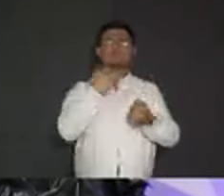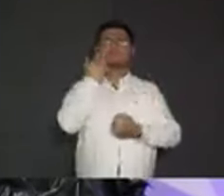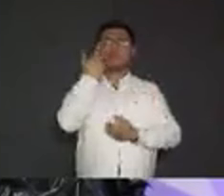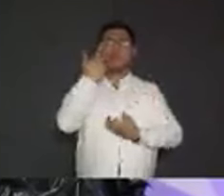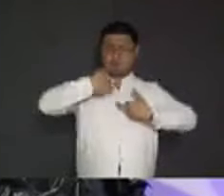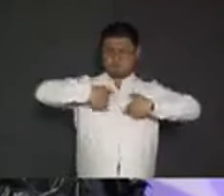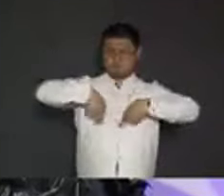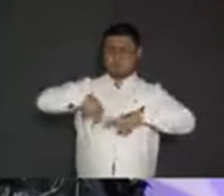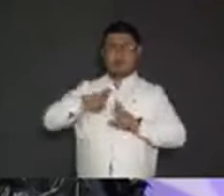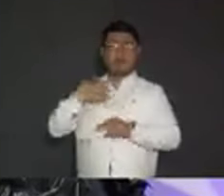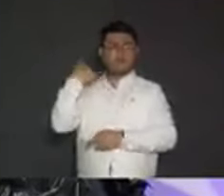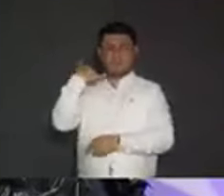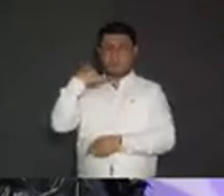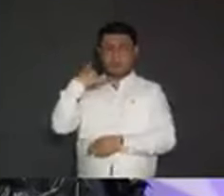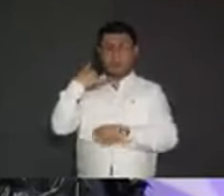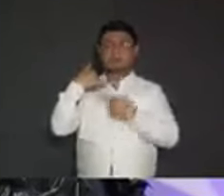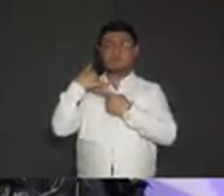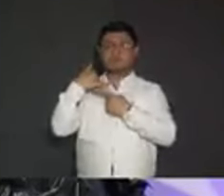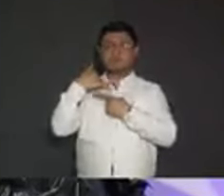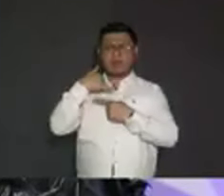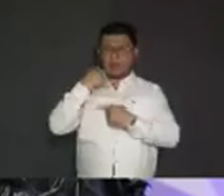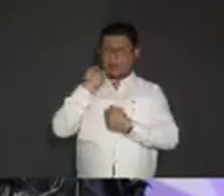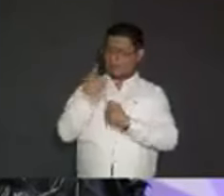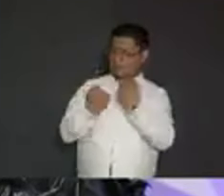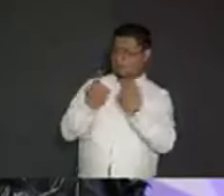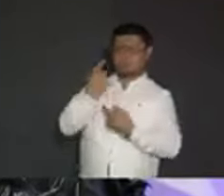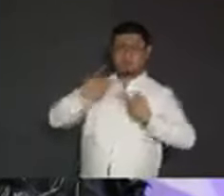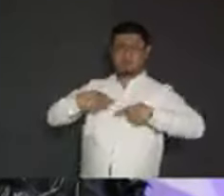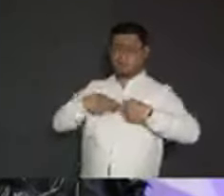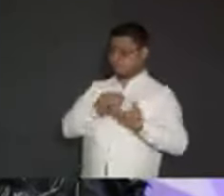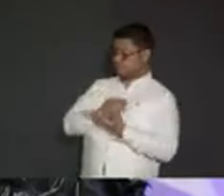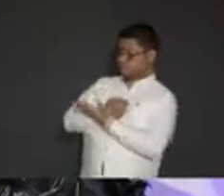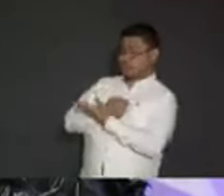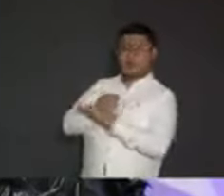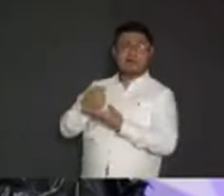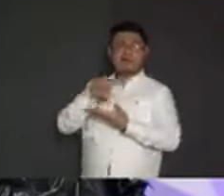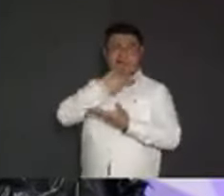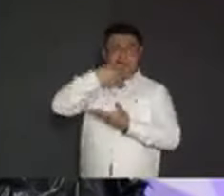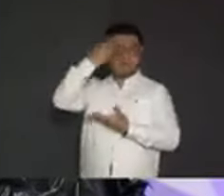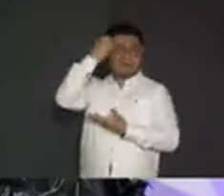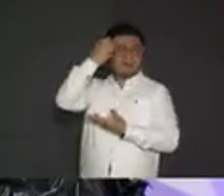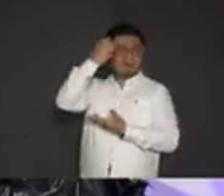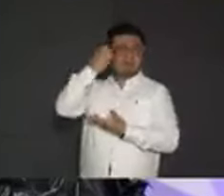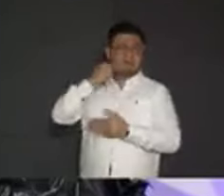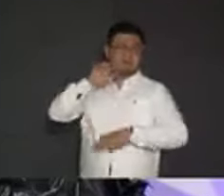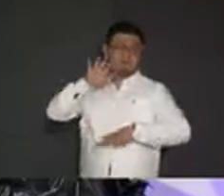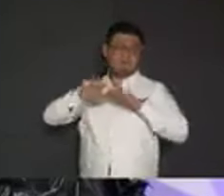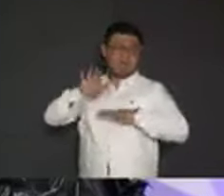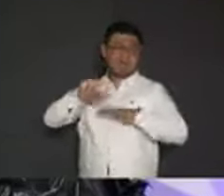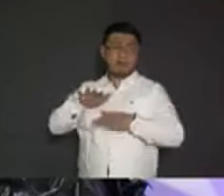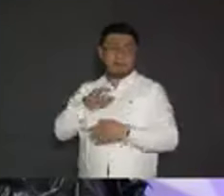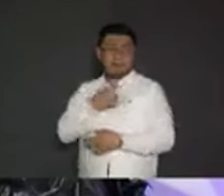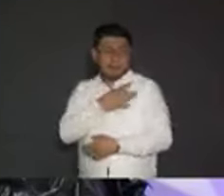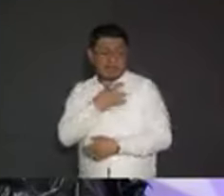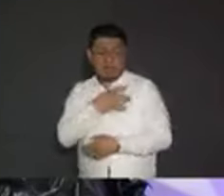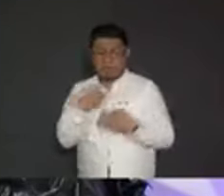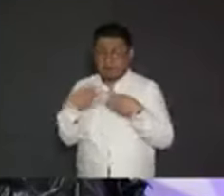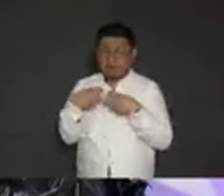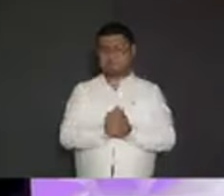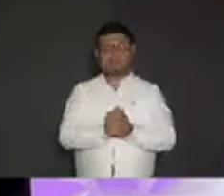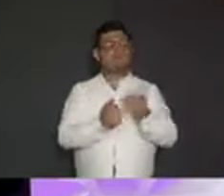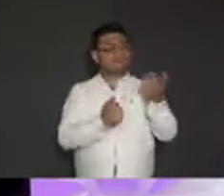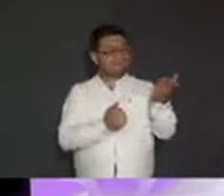Nuestros adversarios le apuestan al miedo y a la confrontación. Nosotros a la esperanza del pueblo de